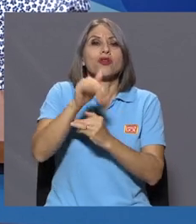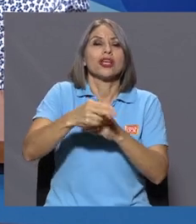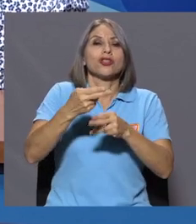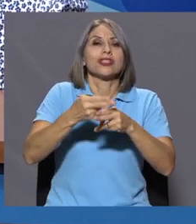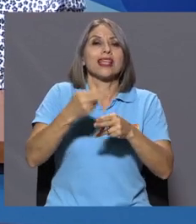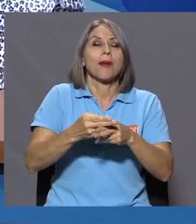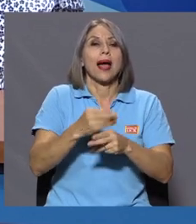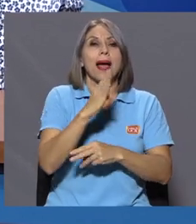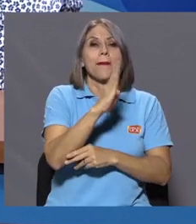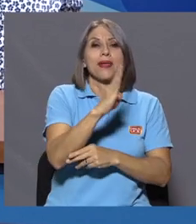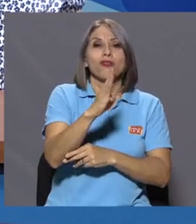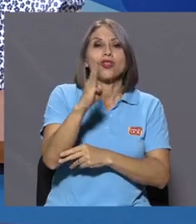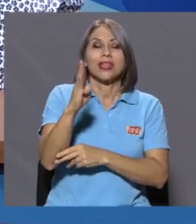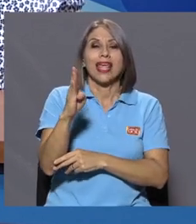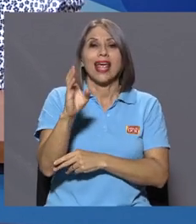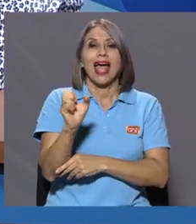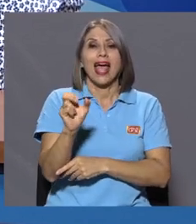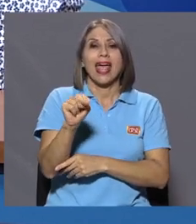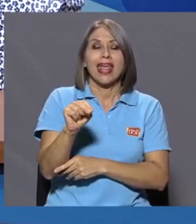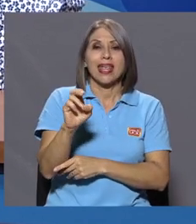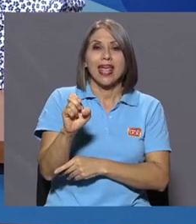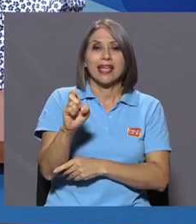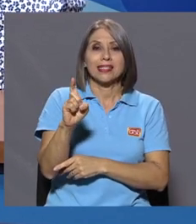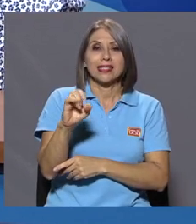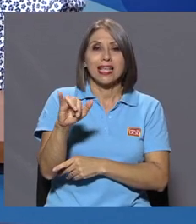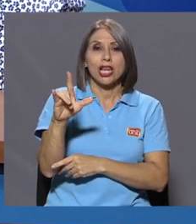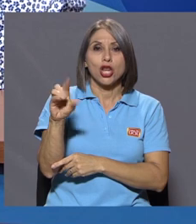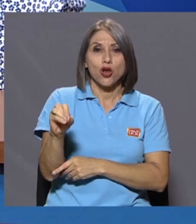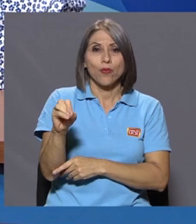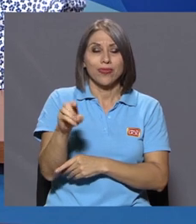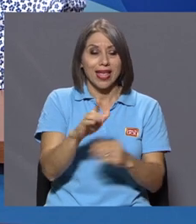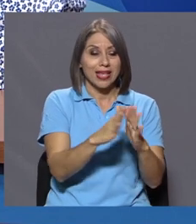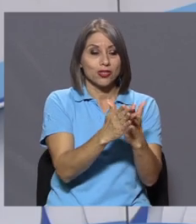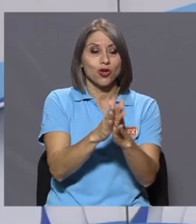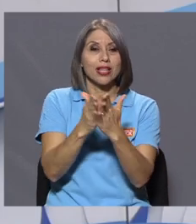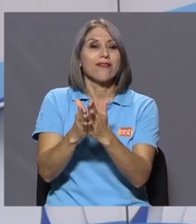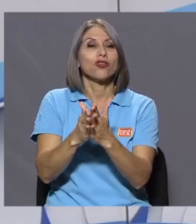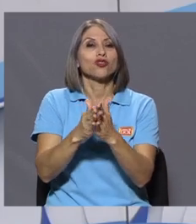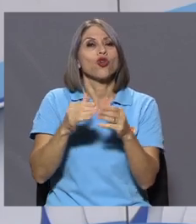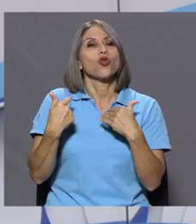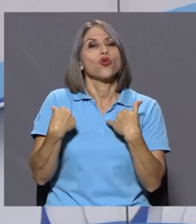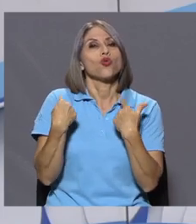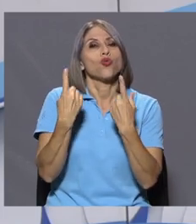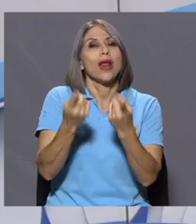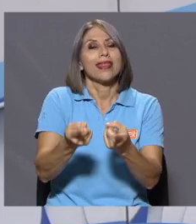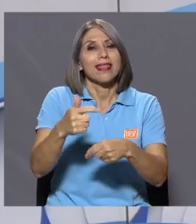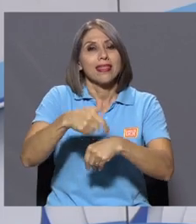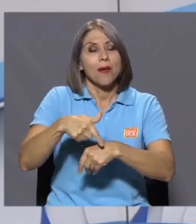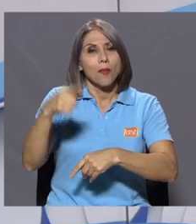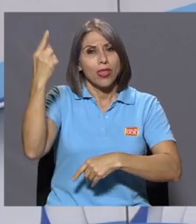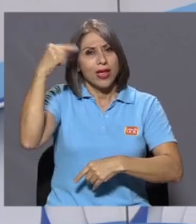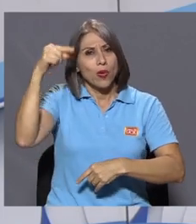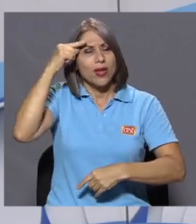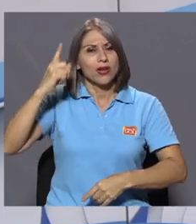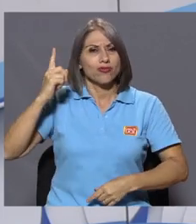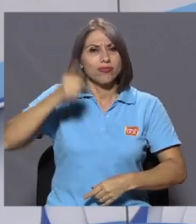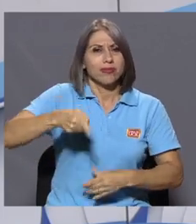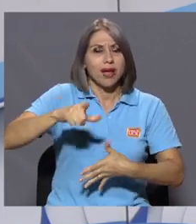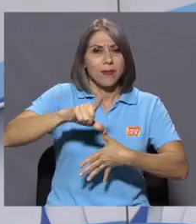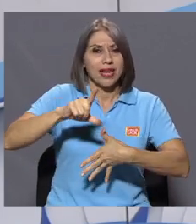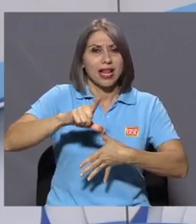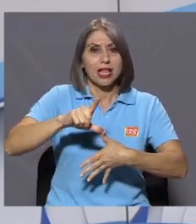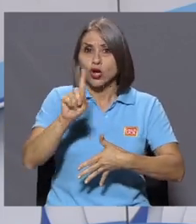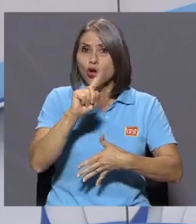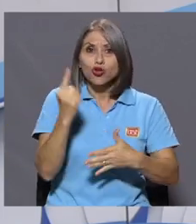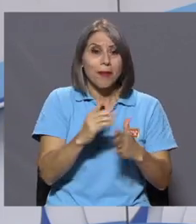Biblioteca en Exilio, los libros censurados durante las dictaduras de América Latina. Y bueno, no solamente abarca libros,